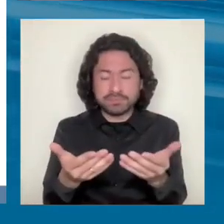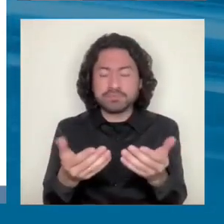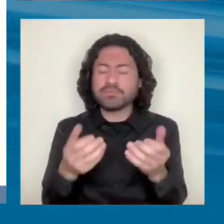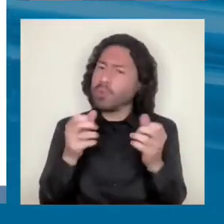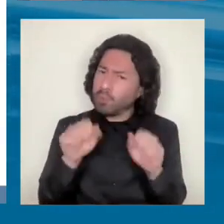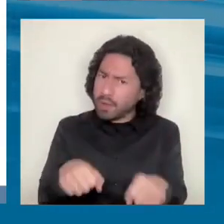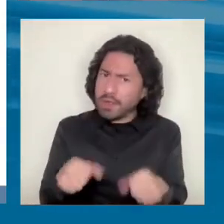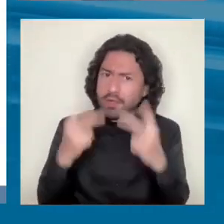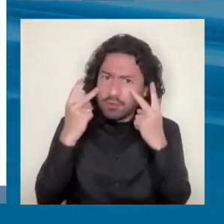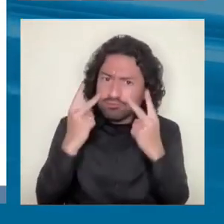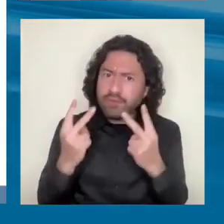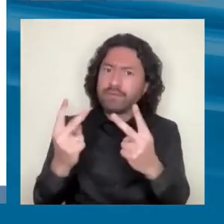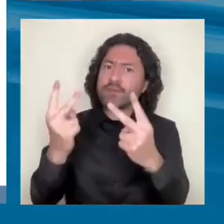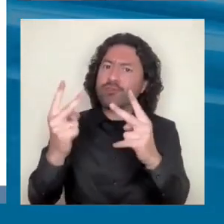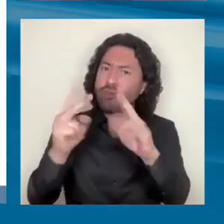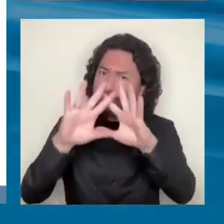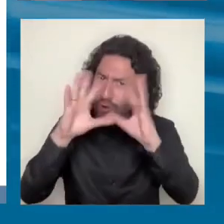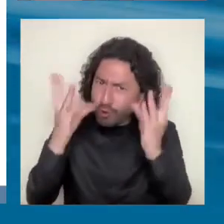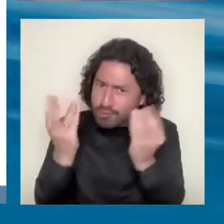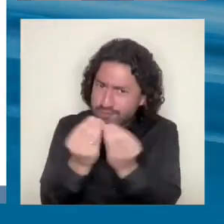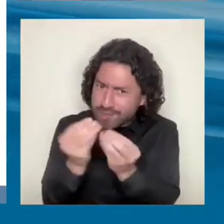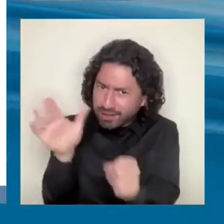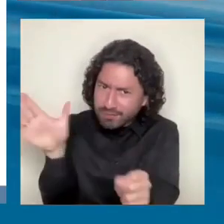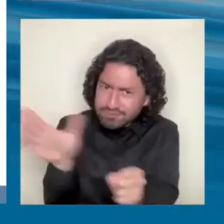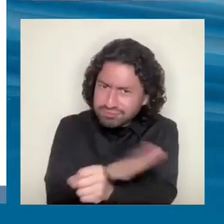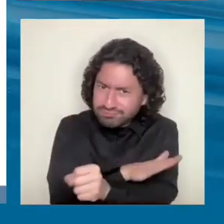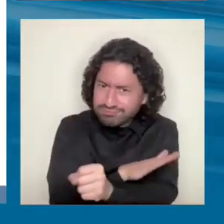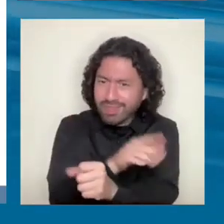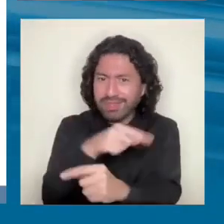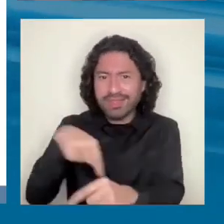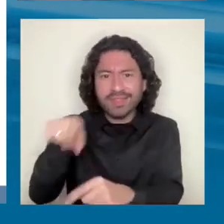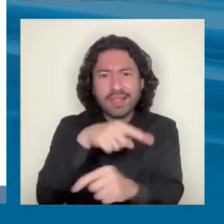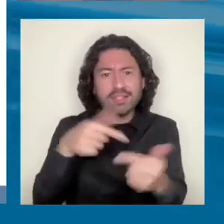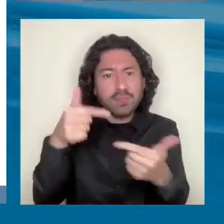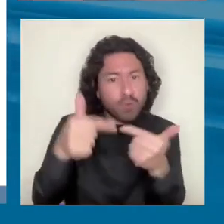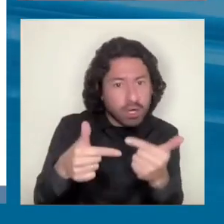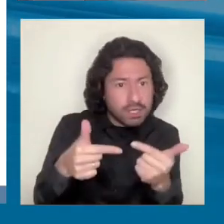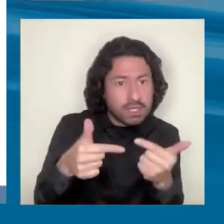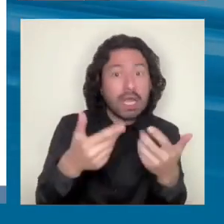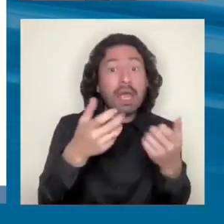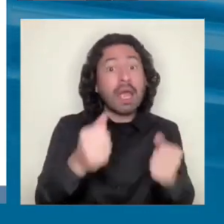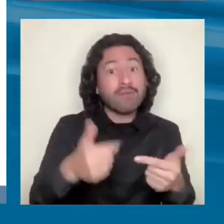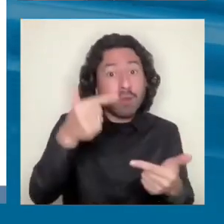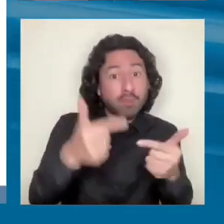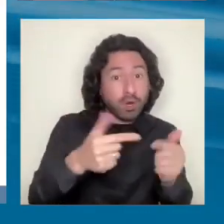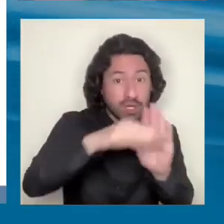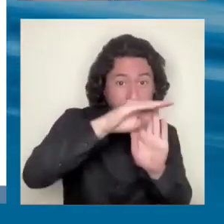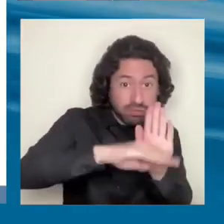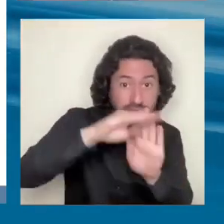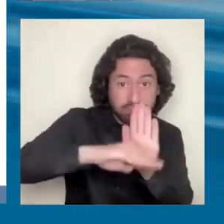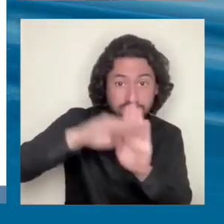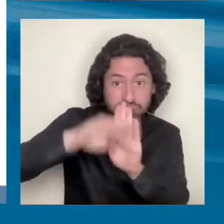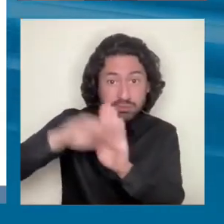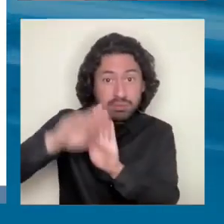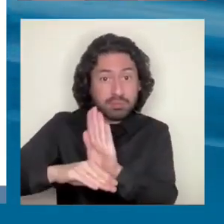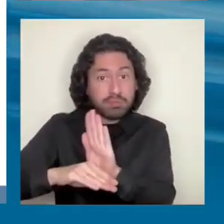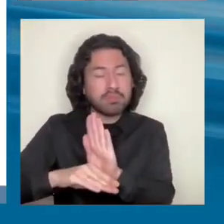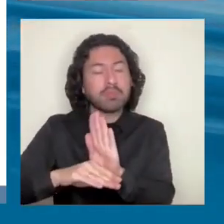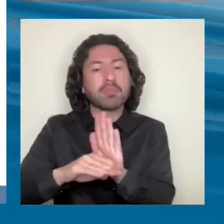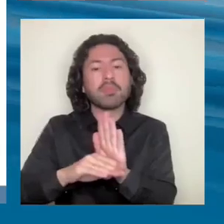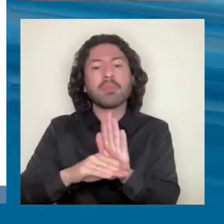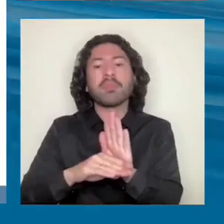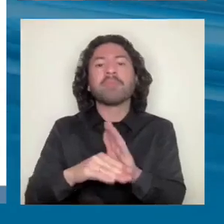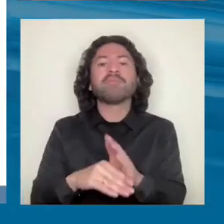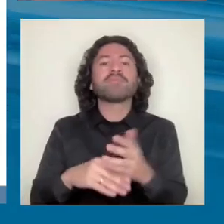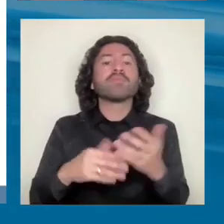más integral de estas políticas, un marco integrado de políticas y una forma de aproximarse, porque en la